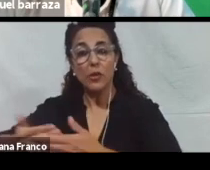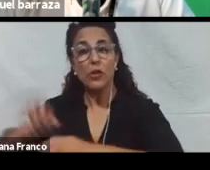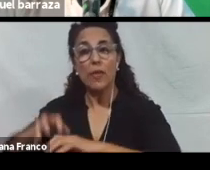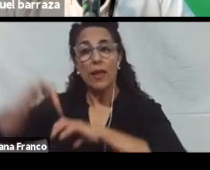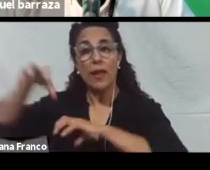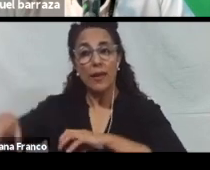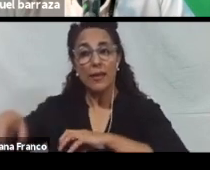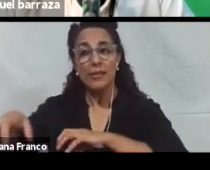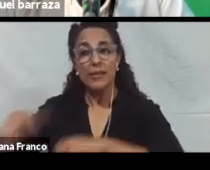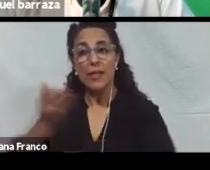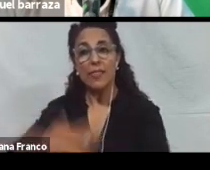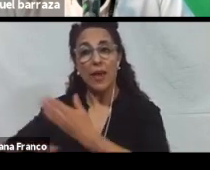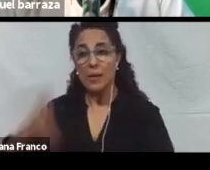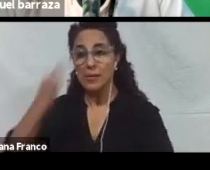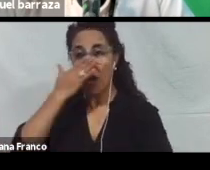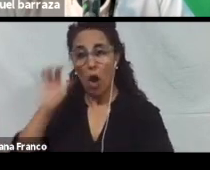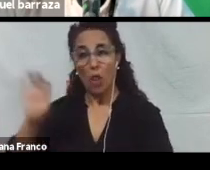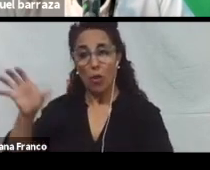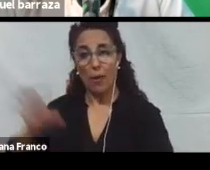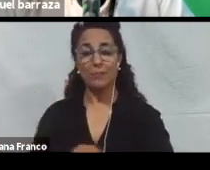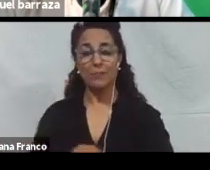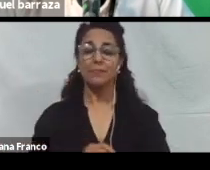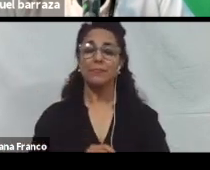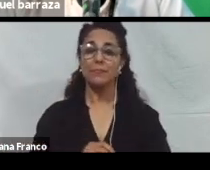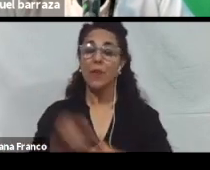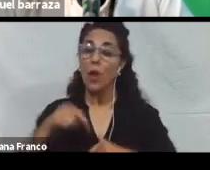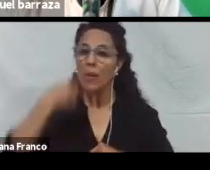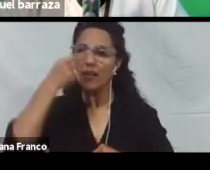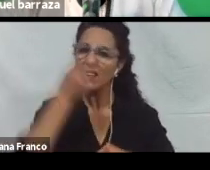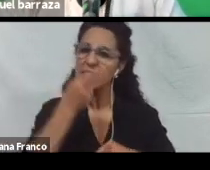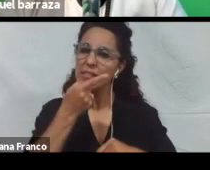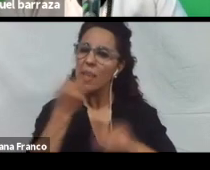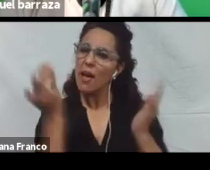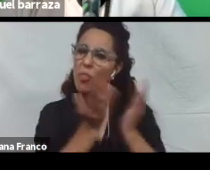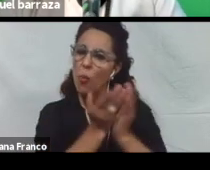Hoy vamos a ver un tema muy interesante, es la educación accesible.